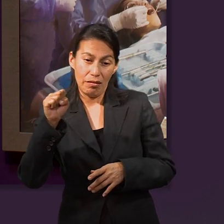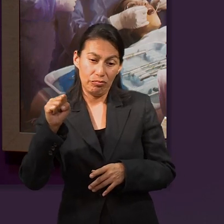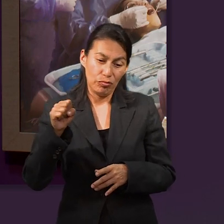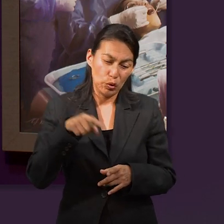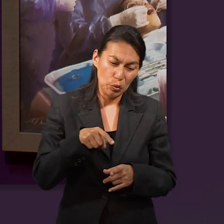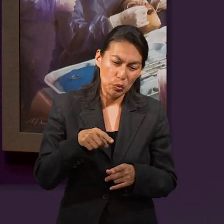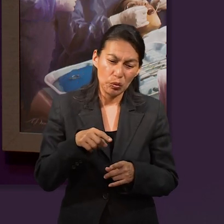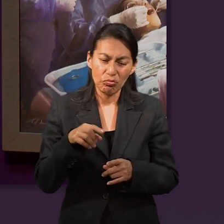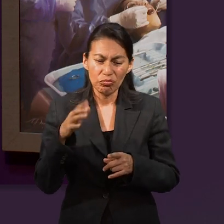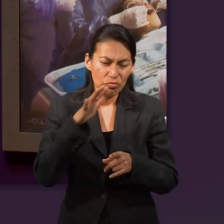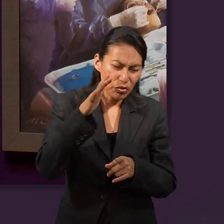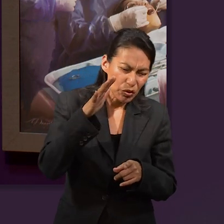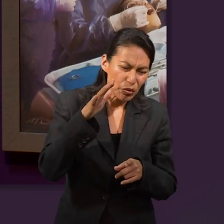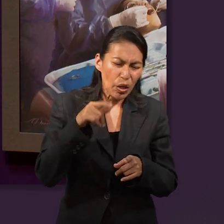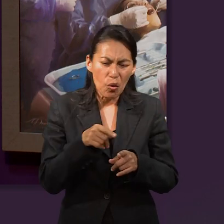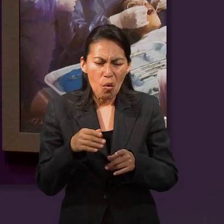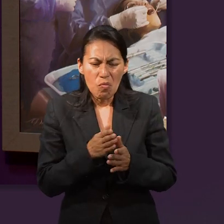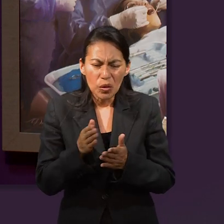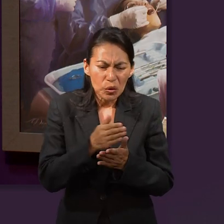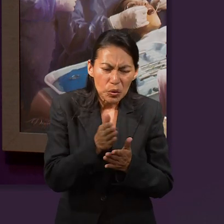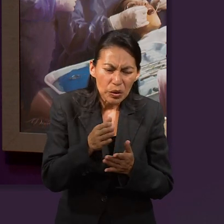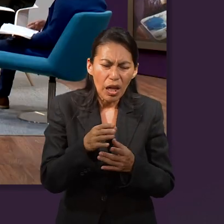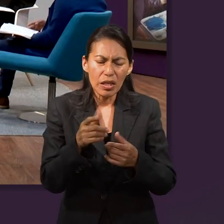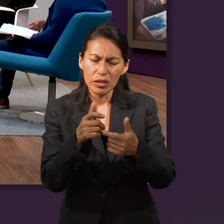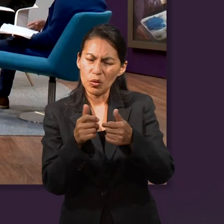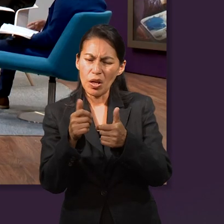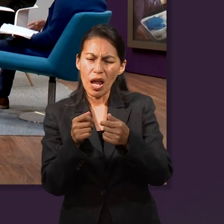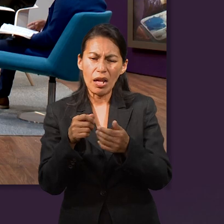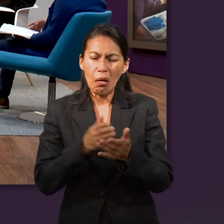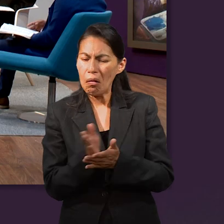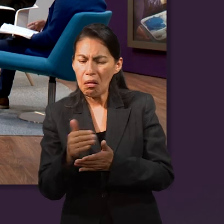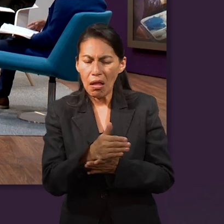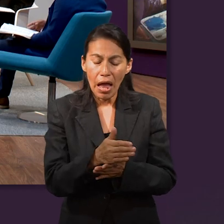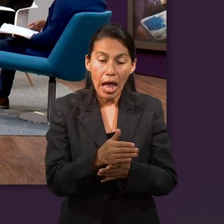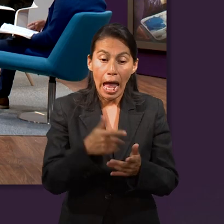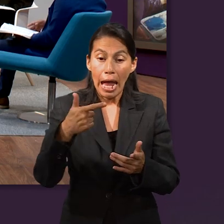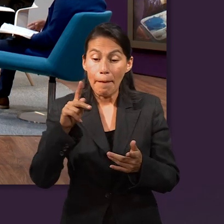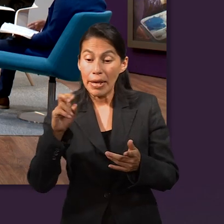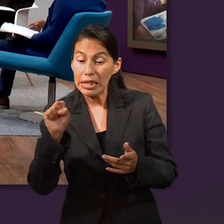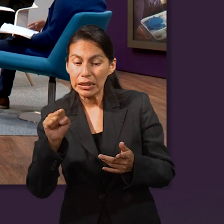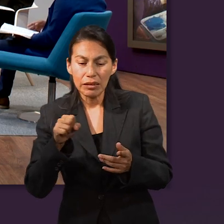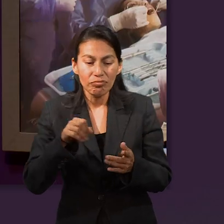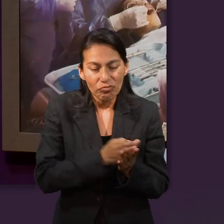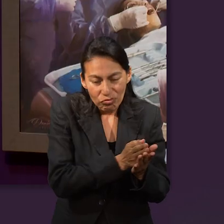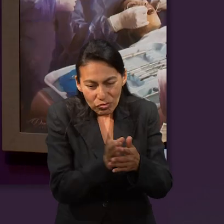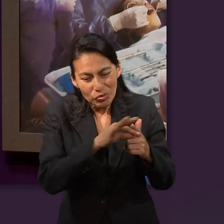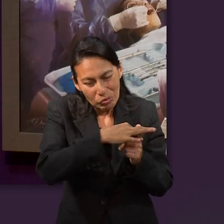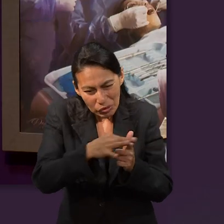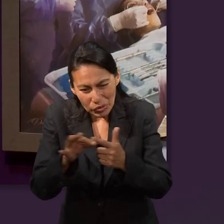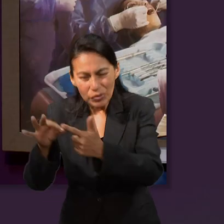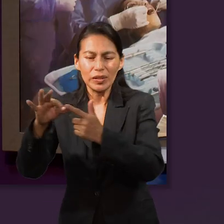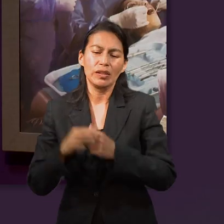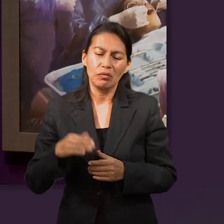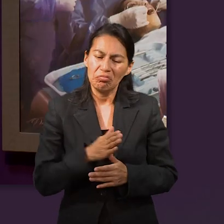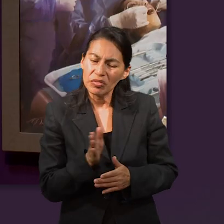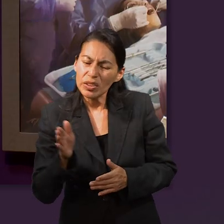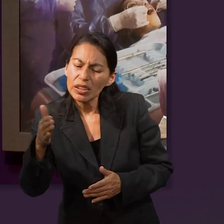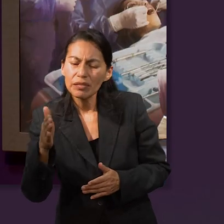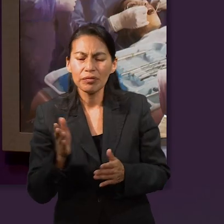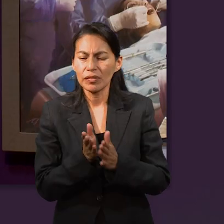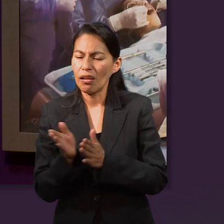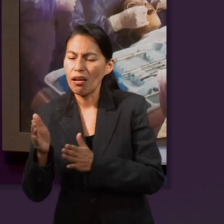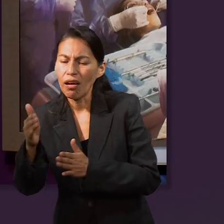tú tienes que llegar a algún lado y te metiste por una calle que no era, el GPS busca la manera de que con ese camino en el que te metiste, volverte a llevar a donde tienes que